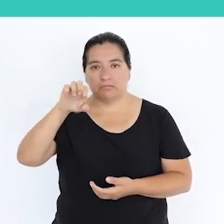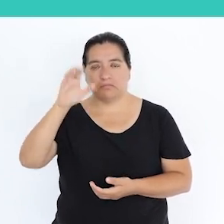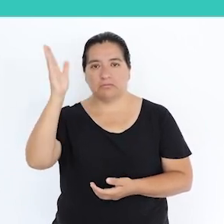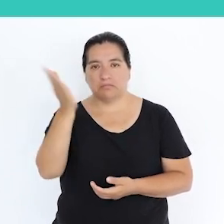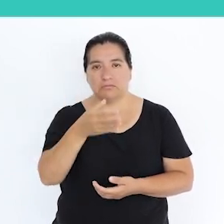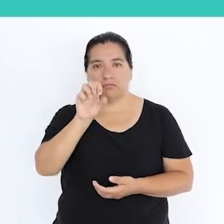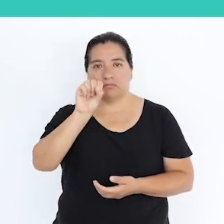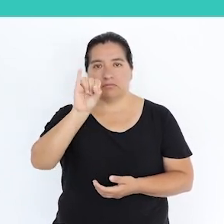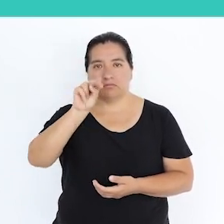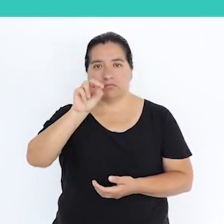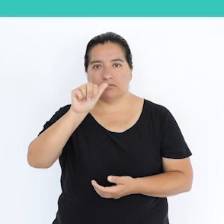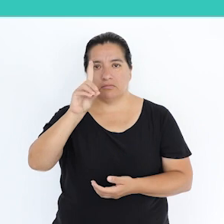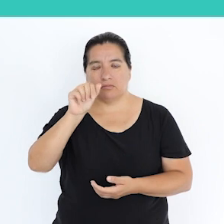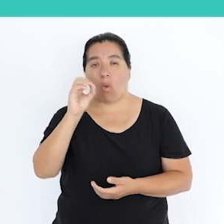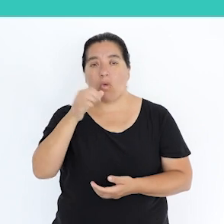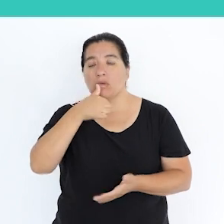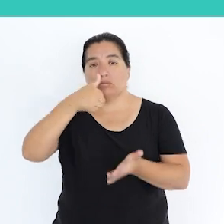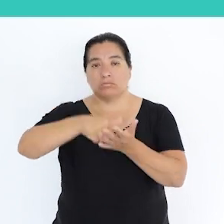.p.